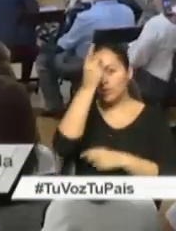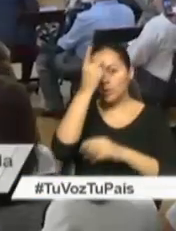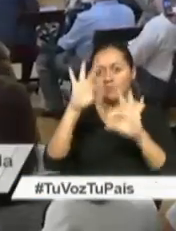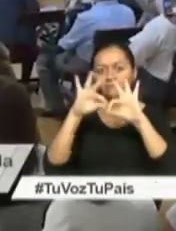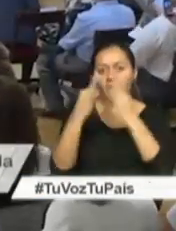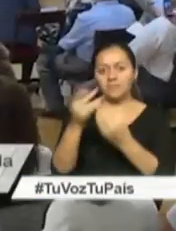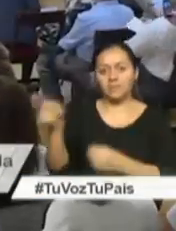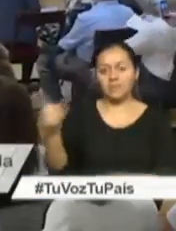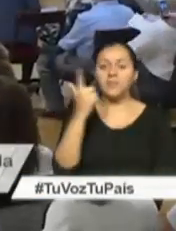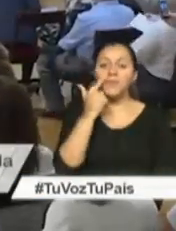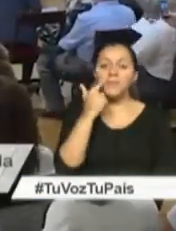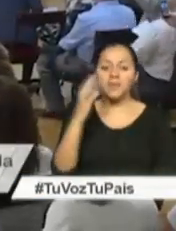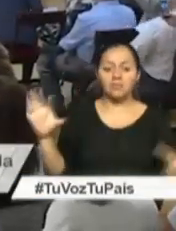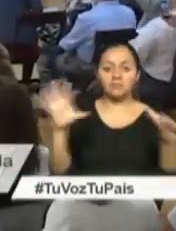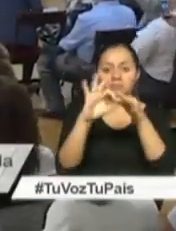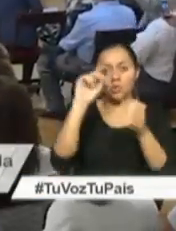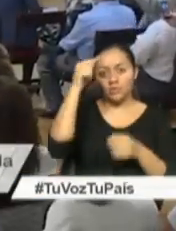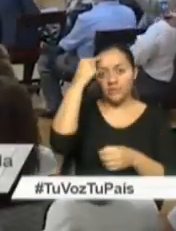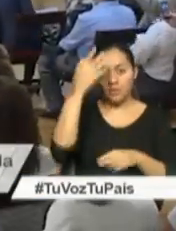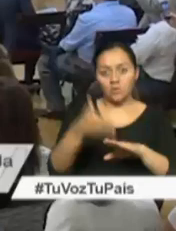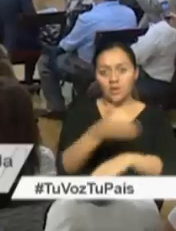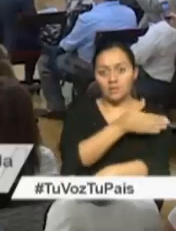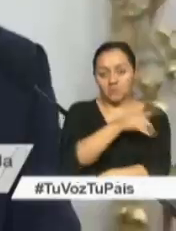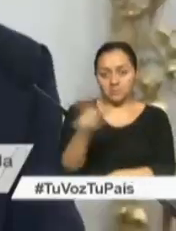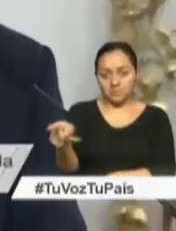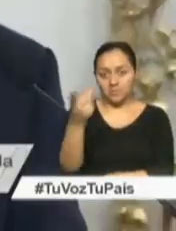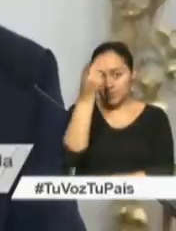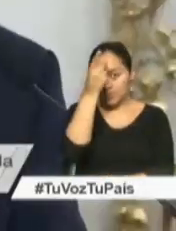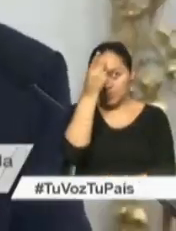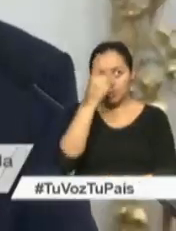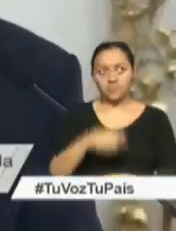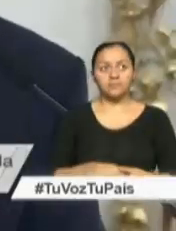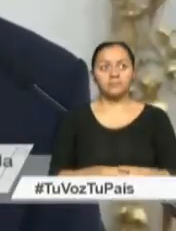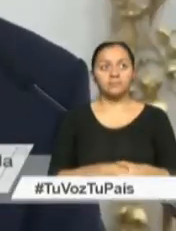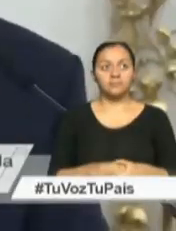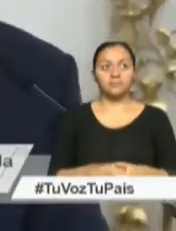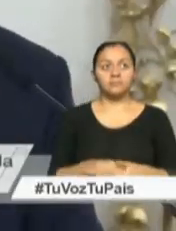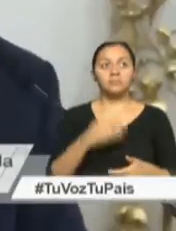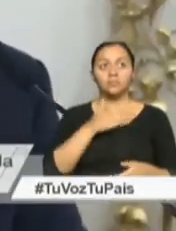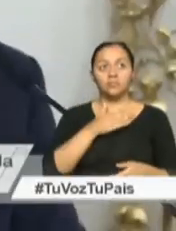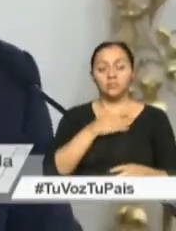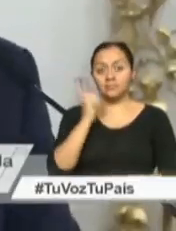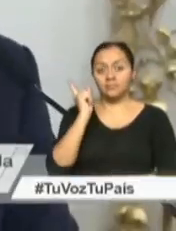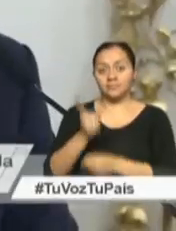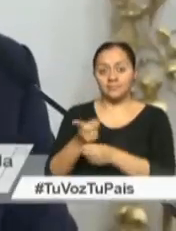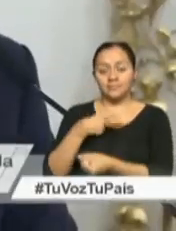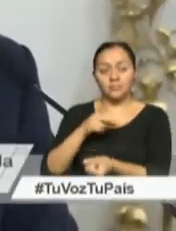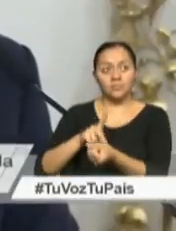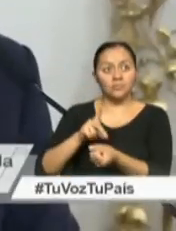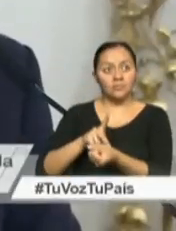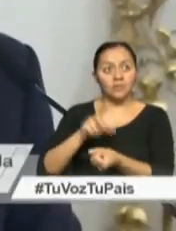empresa De su padre Con el Estado Según dijo el jueves Por eso yo lo he instruido A que